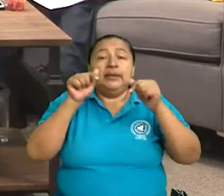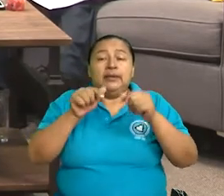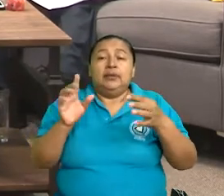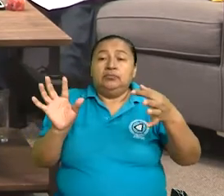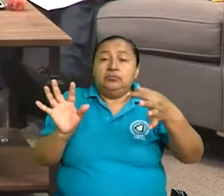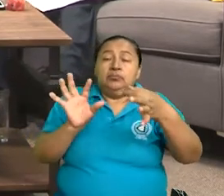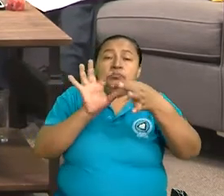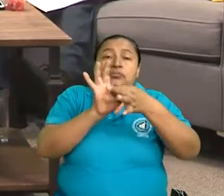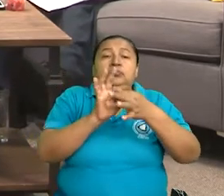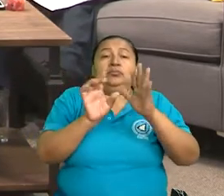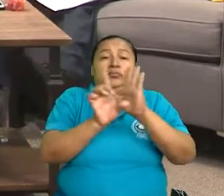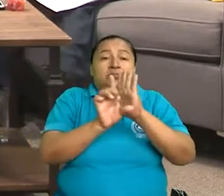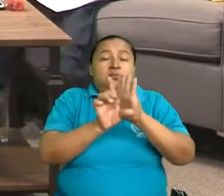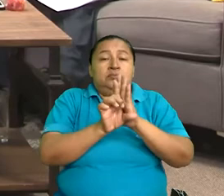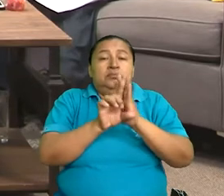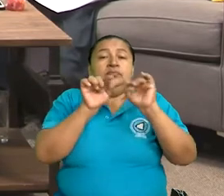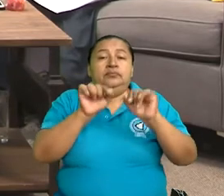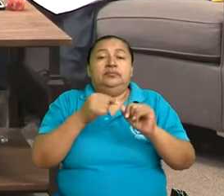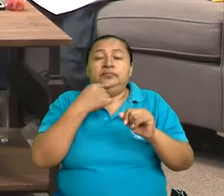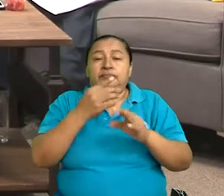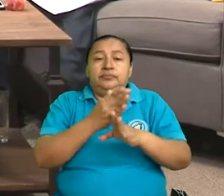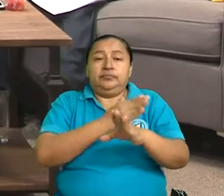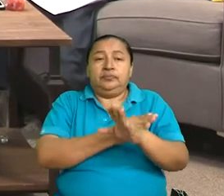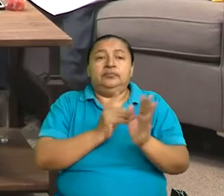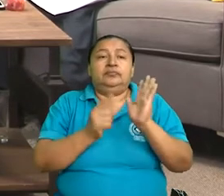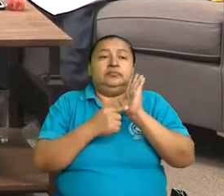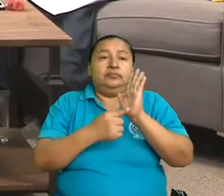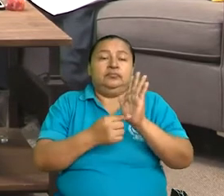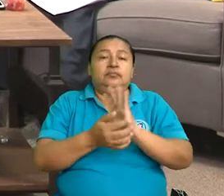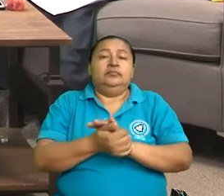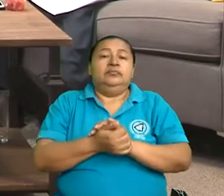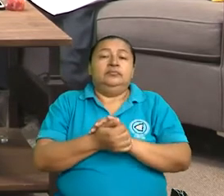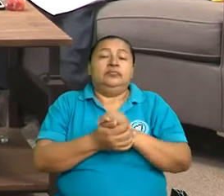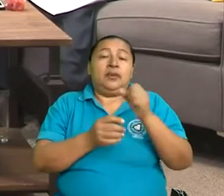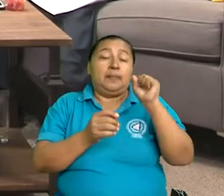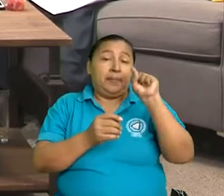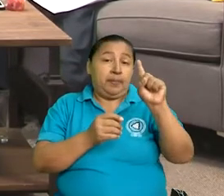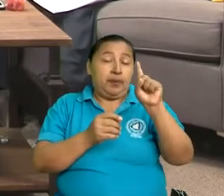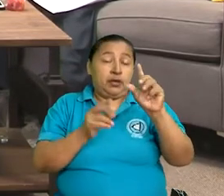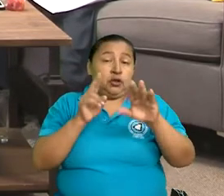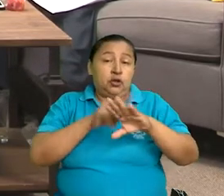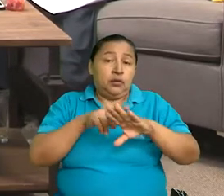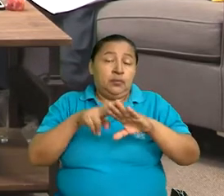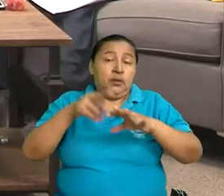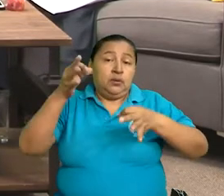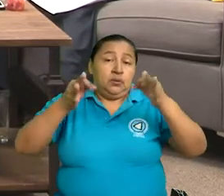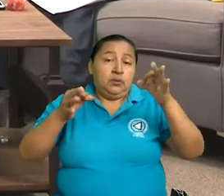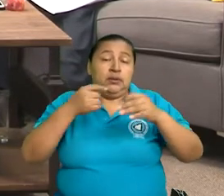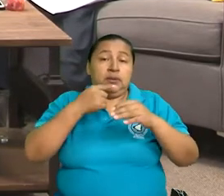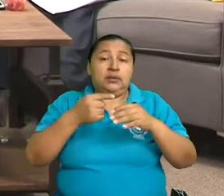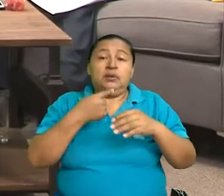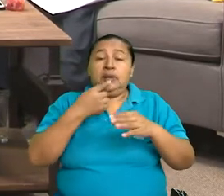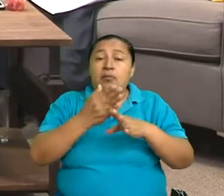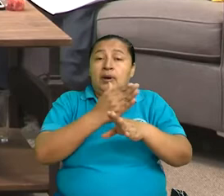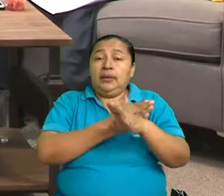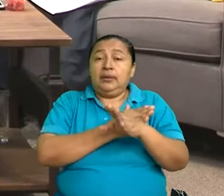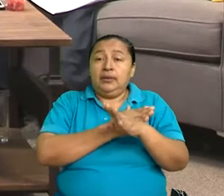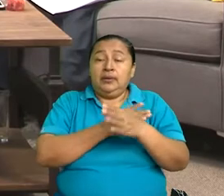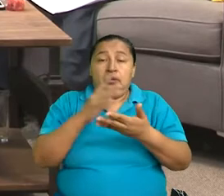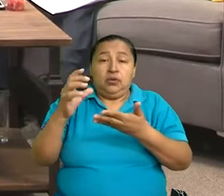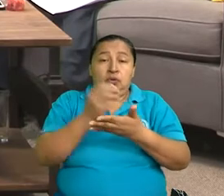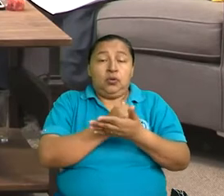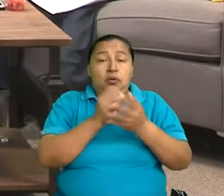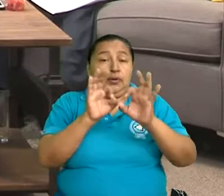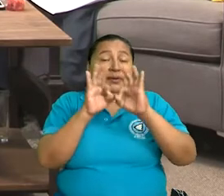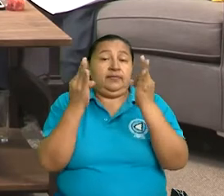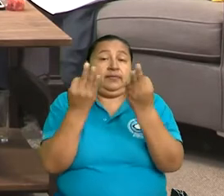conectadas con esas leyes que mencioné. Por ejemplo, la primera norma jurídica que mencionamos fue el Código